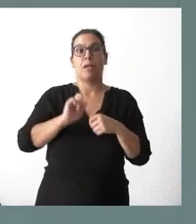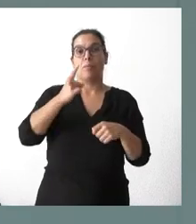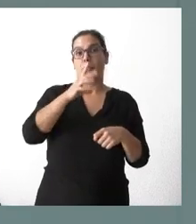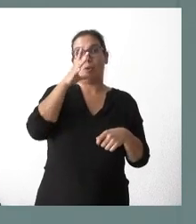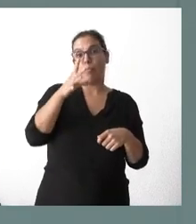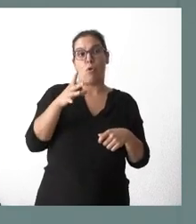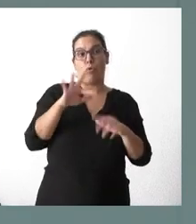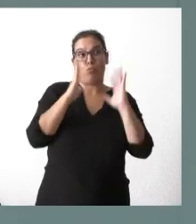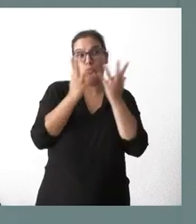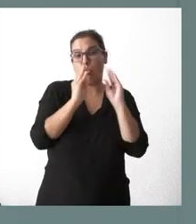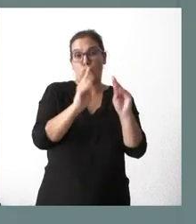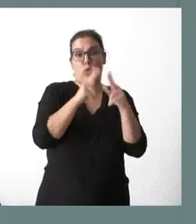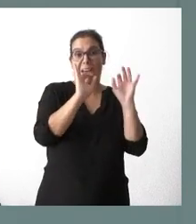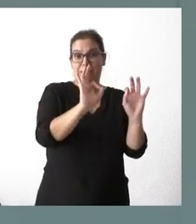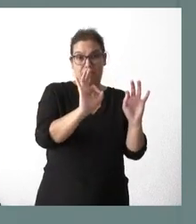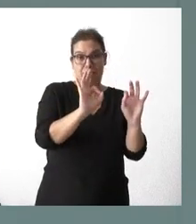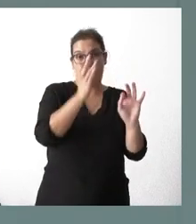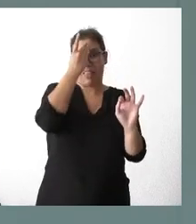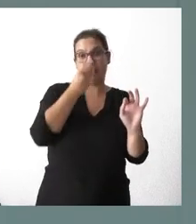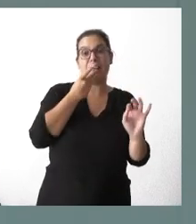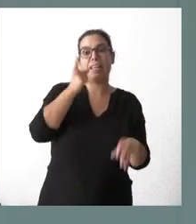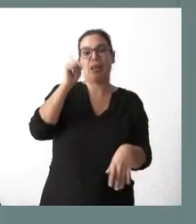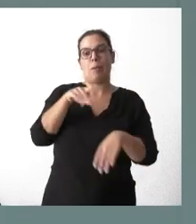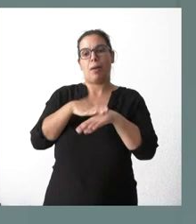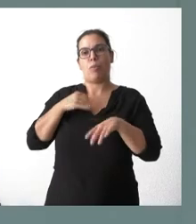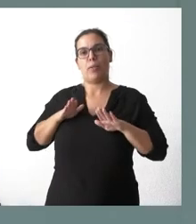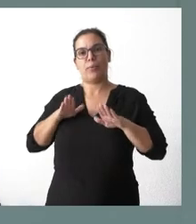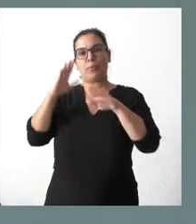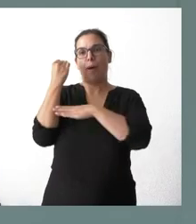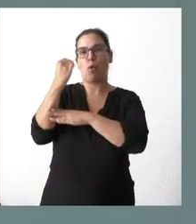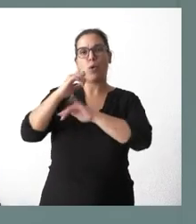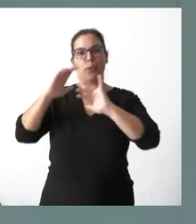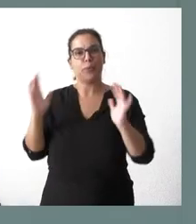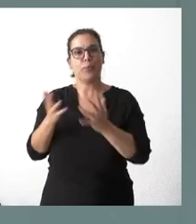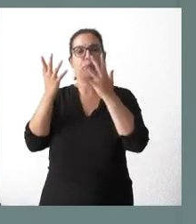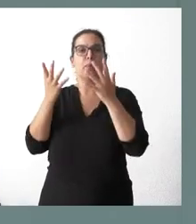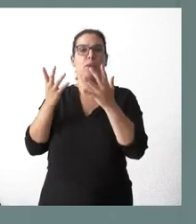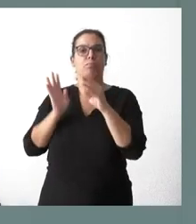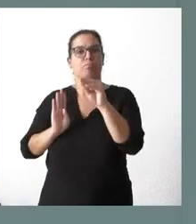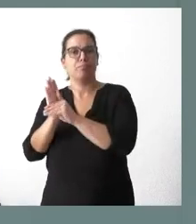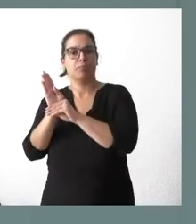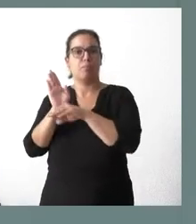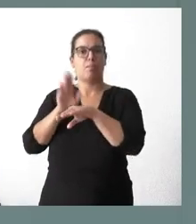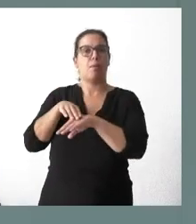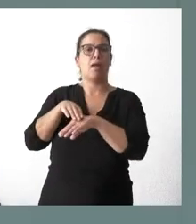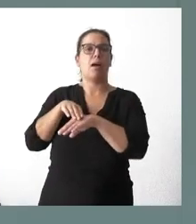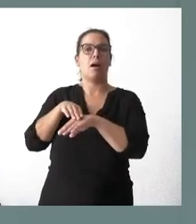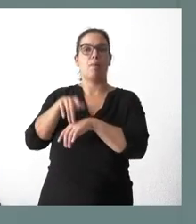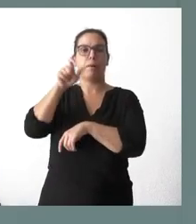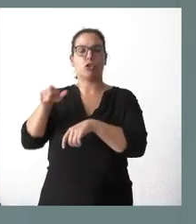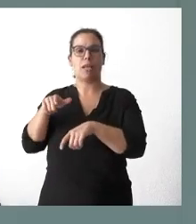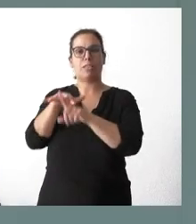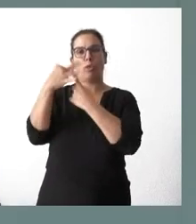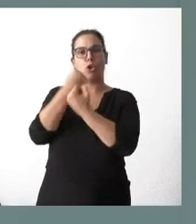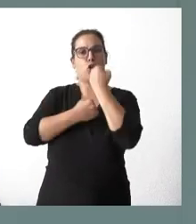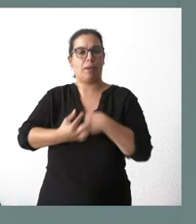el resto de sus días. Y, en segundo lugar, hacerlo compatible con los apoyos e incentivos que demos a las personas que tienen más dificultades. Yo sé